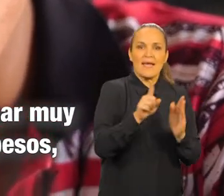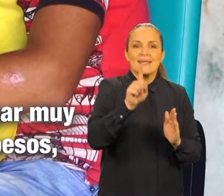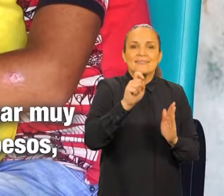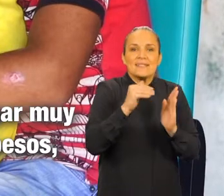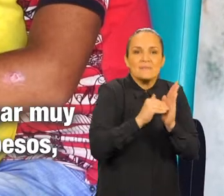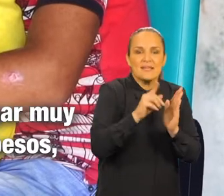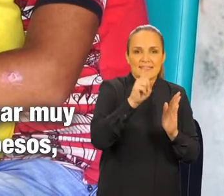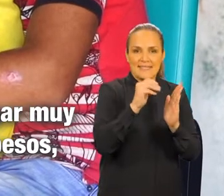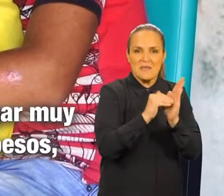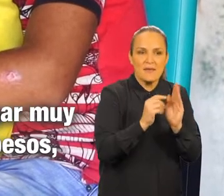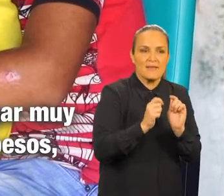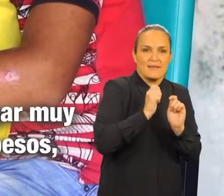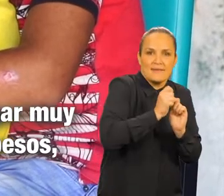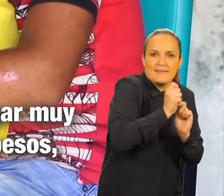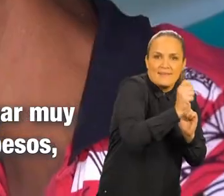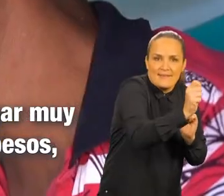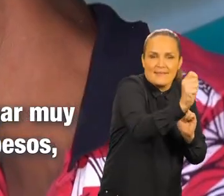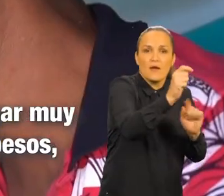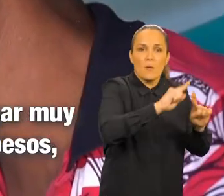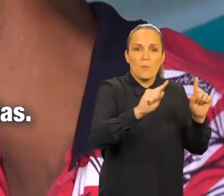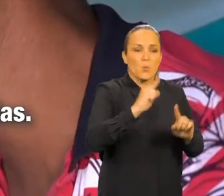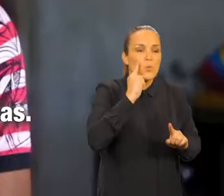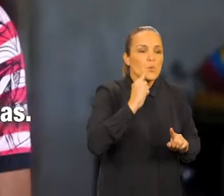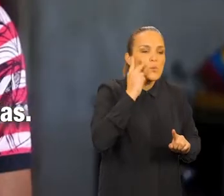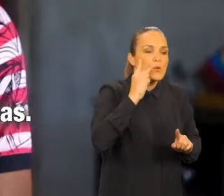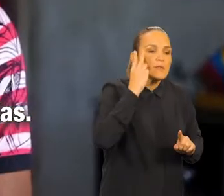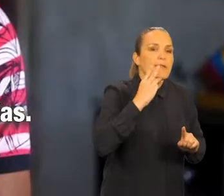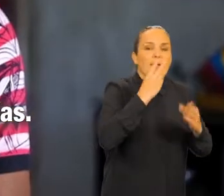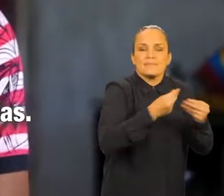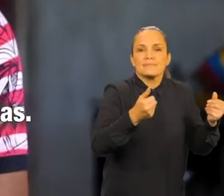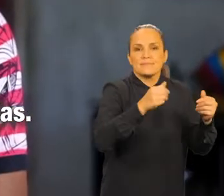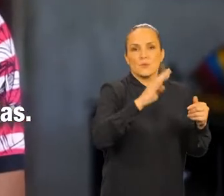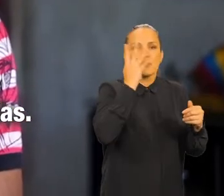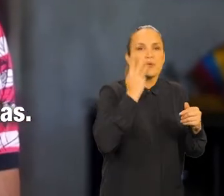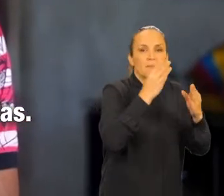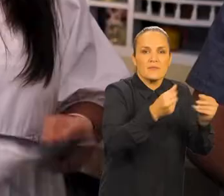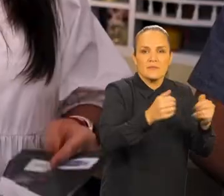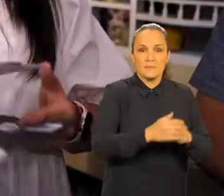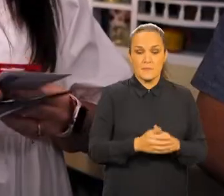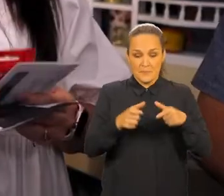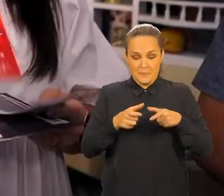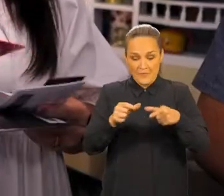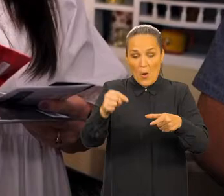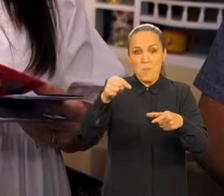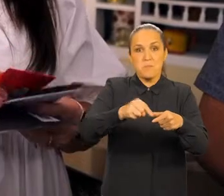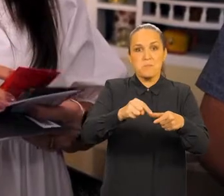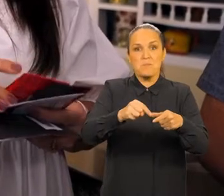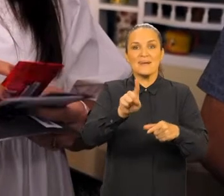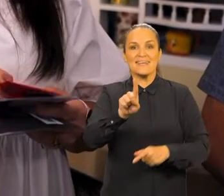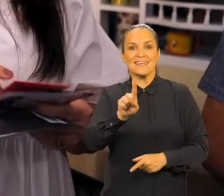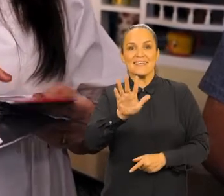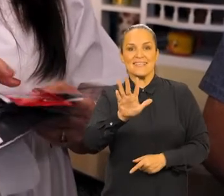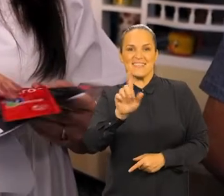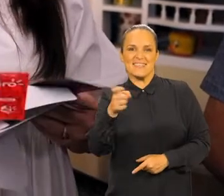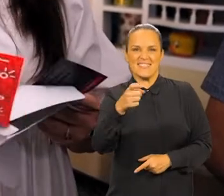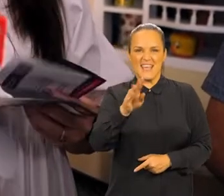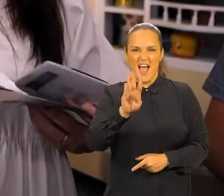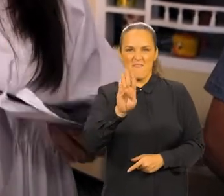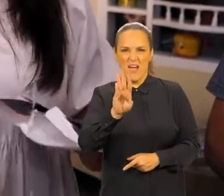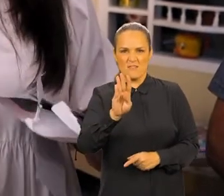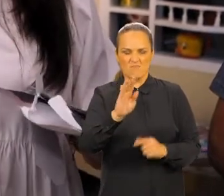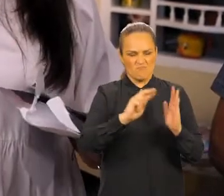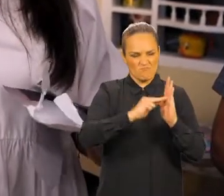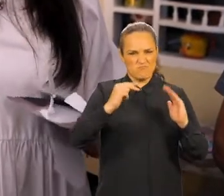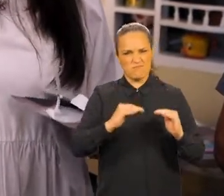constantemente. Recargo paquetes de seis mil pesos, pero solamente me están durando tres, cuatro días. Este chip viene con 15